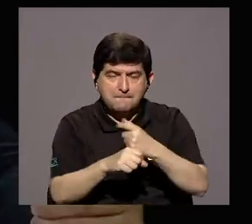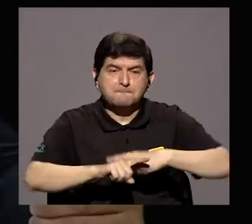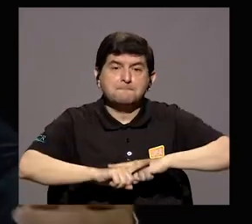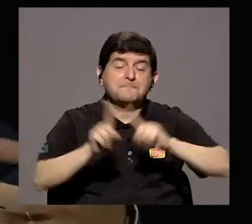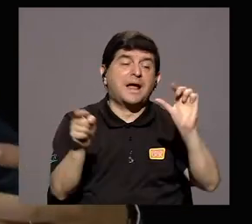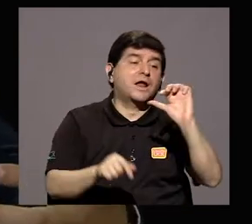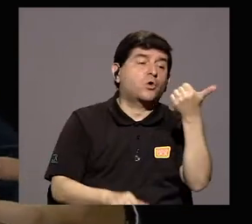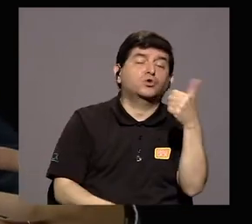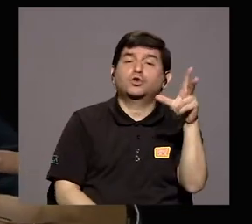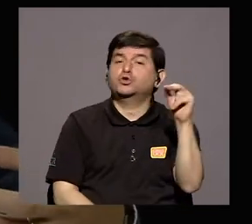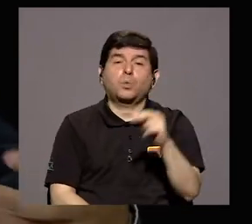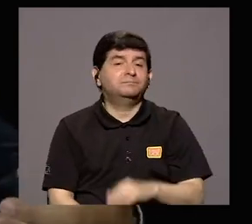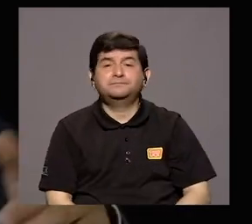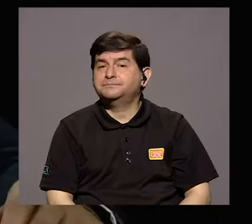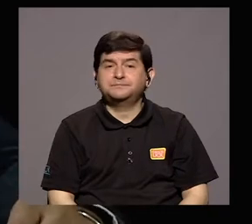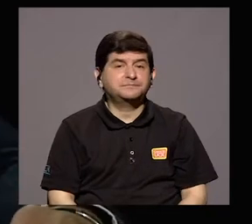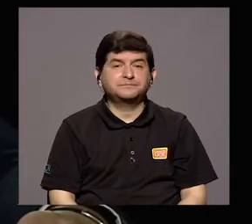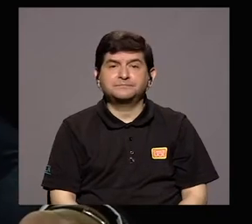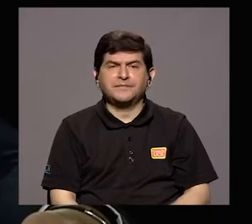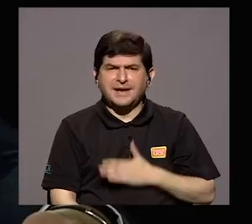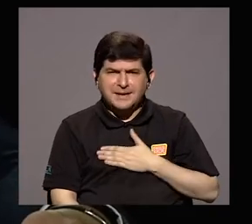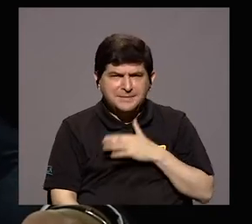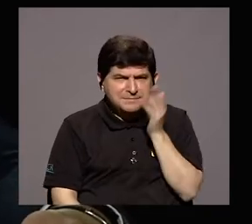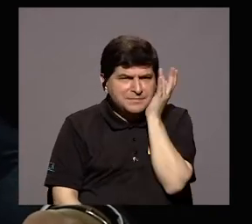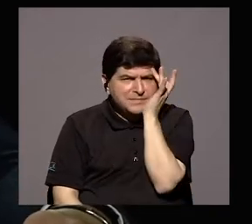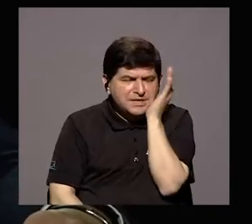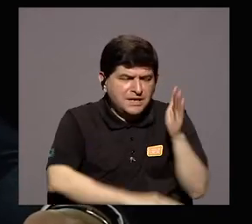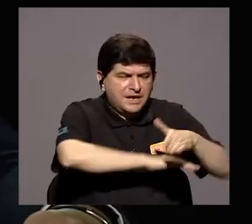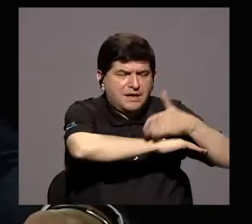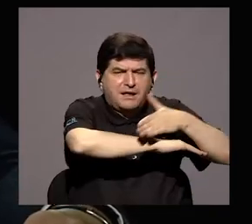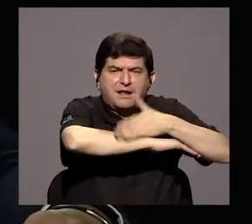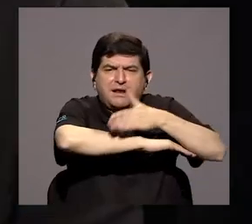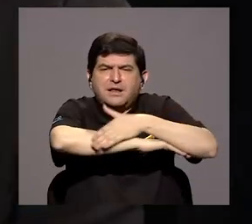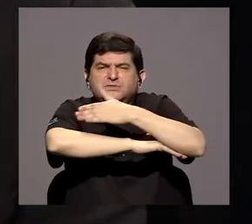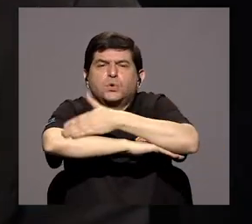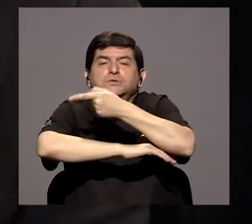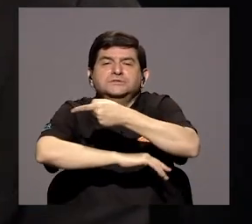haber otros que no. Me preocupan mucho las costas en esa línea, don Dennis.